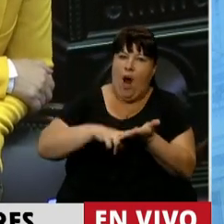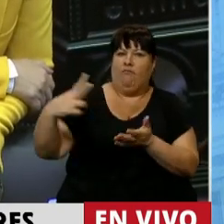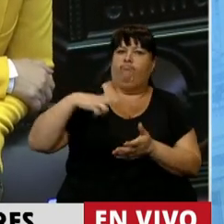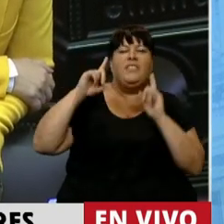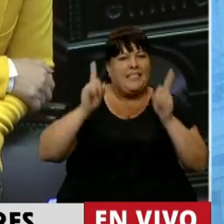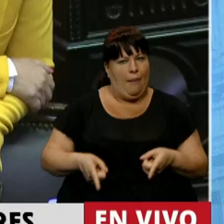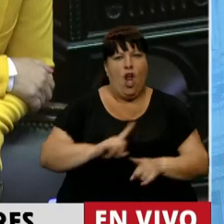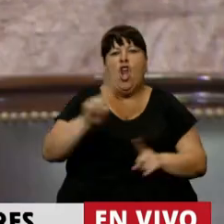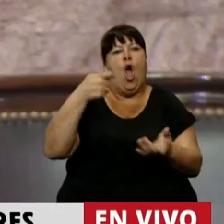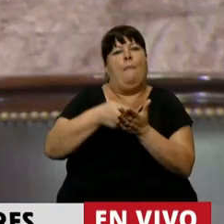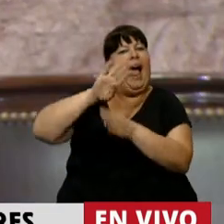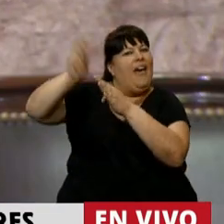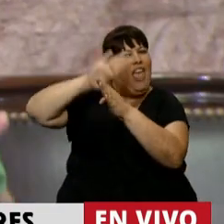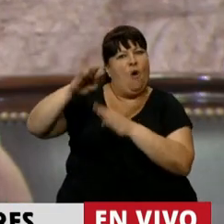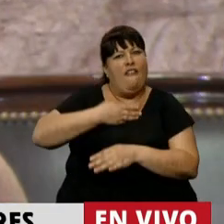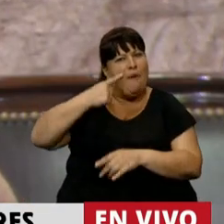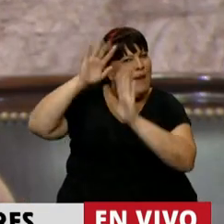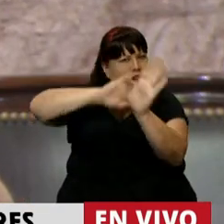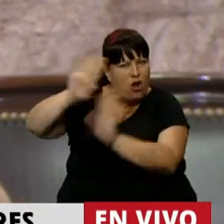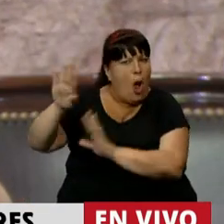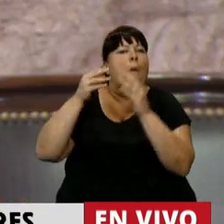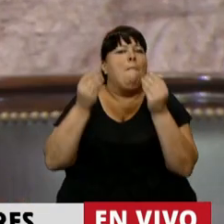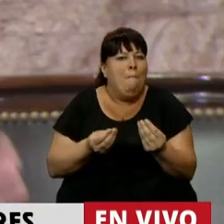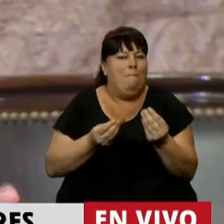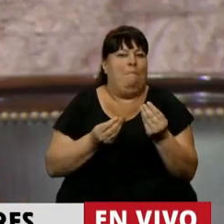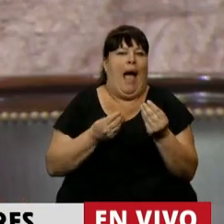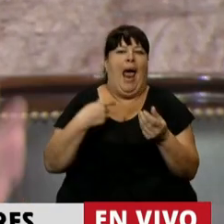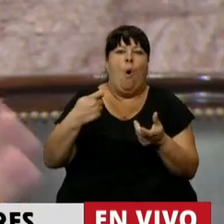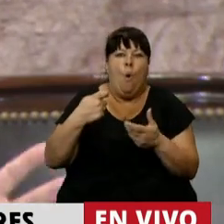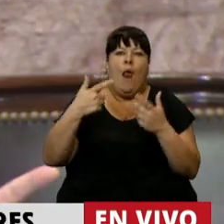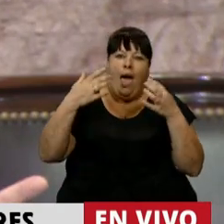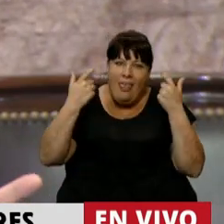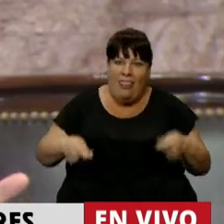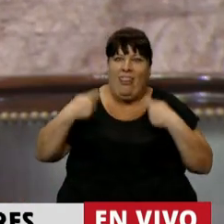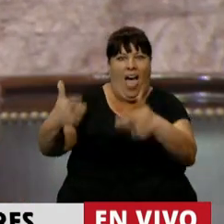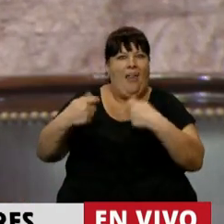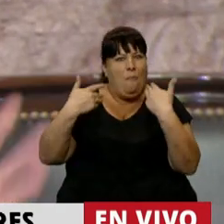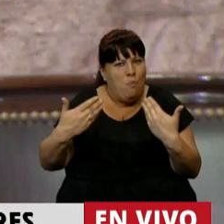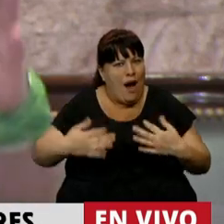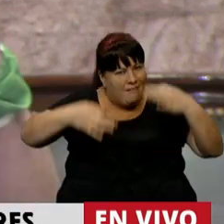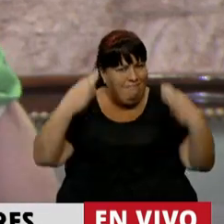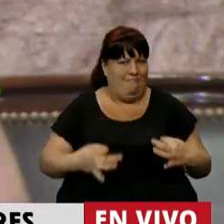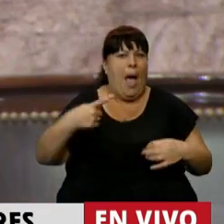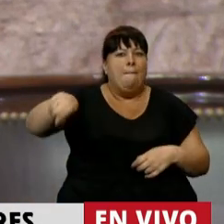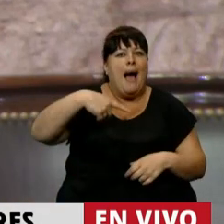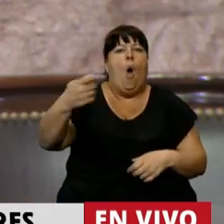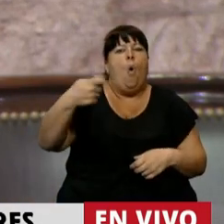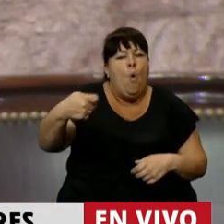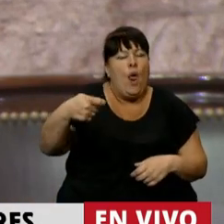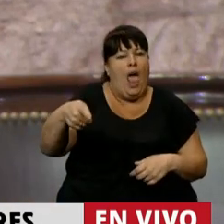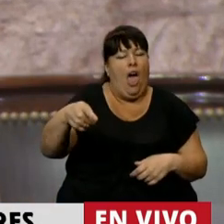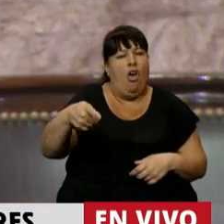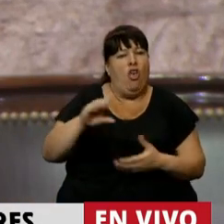grandes fortunas y el no pago de la deuda para que el sistema previsional tenga los recursos que tiene que tener para que las jubilaciones,